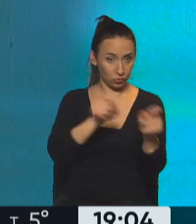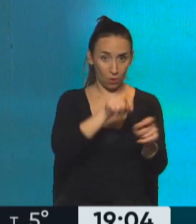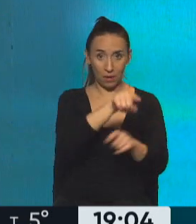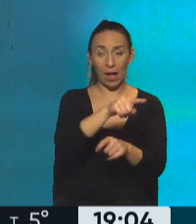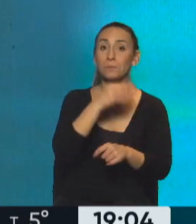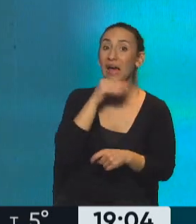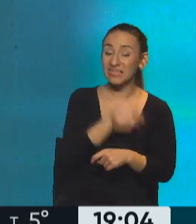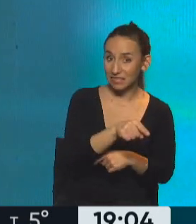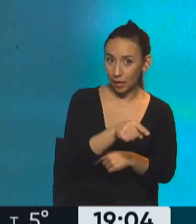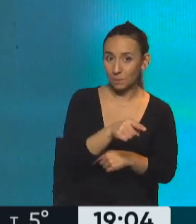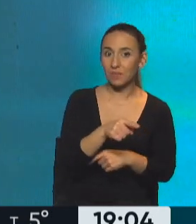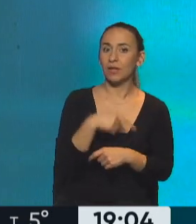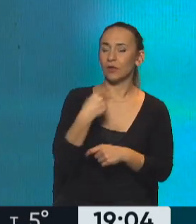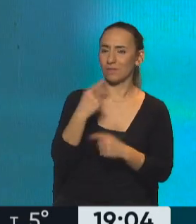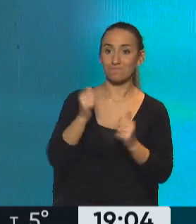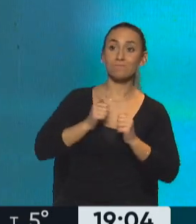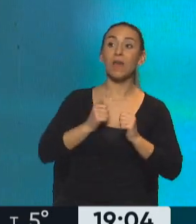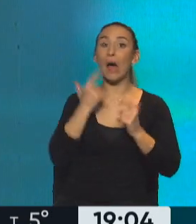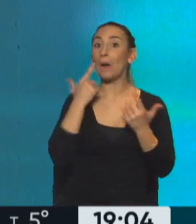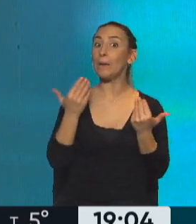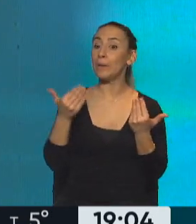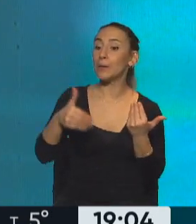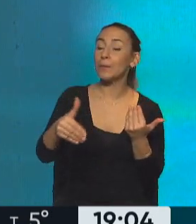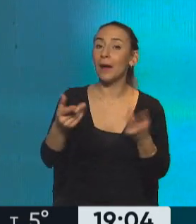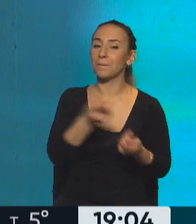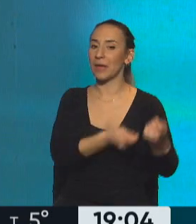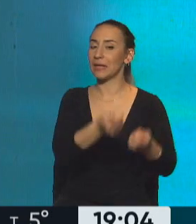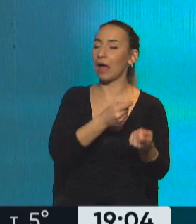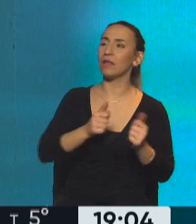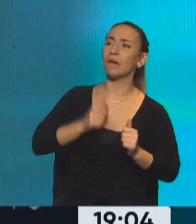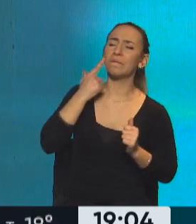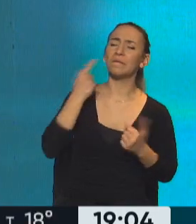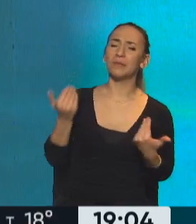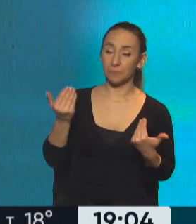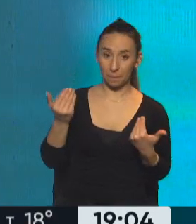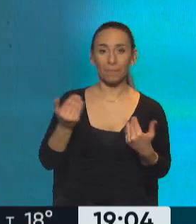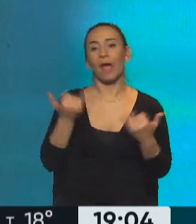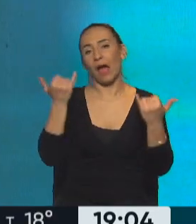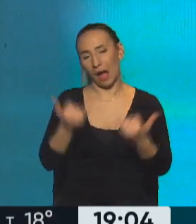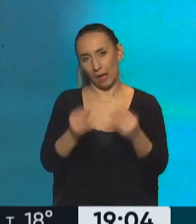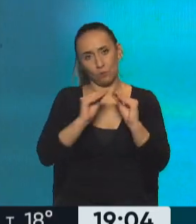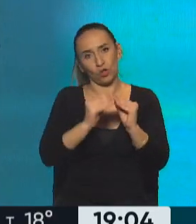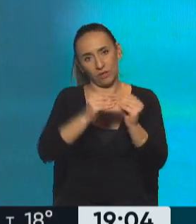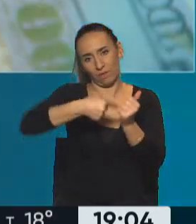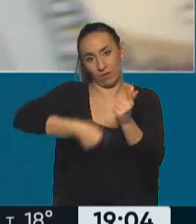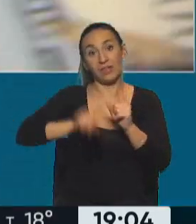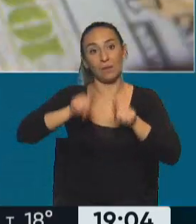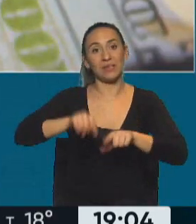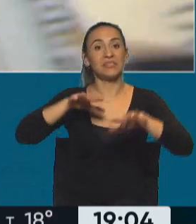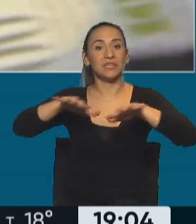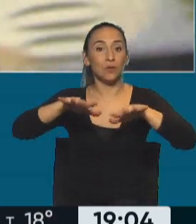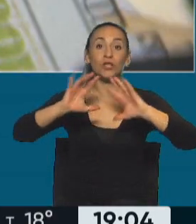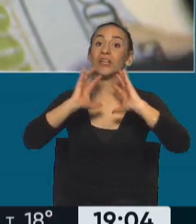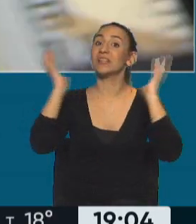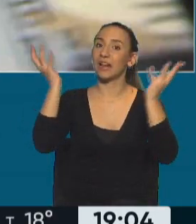generaba ciertas expectativas en el mercado y frente a otros motivos también, ¿no? Hay un panorama internacional que